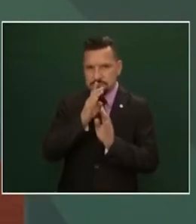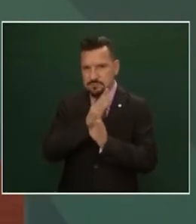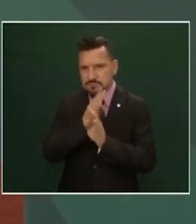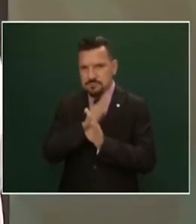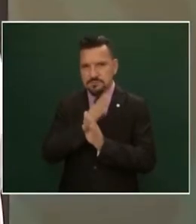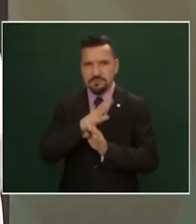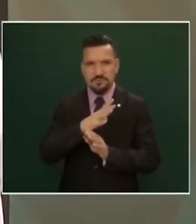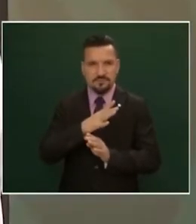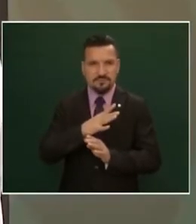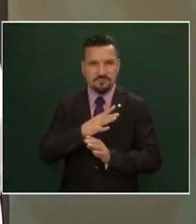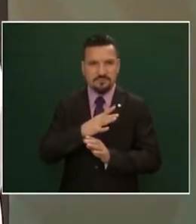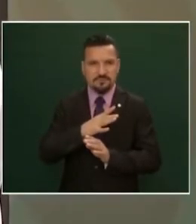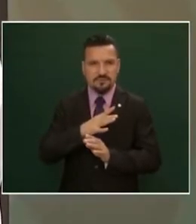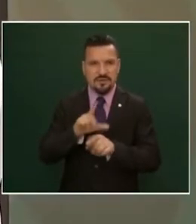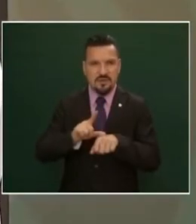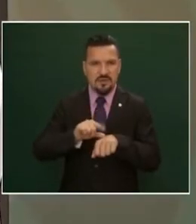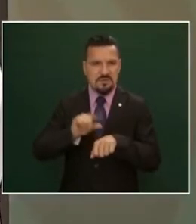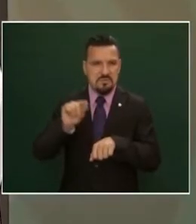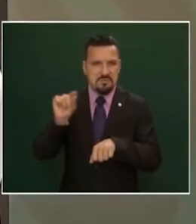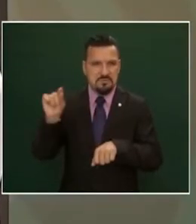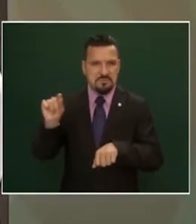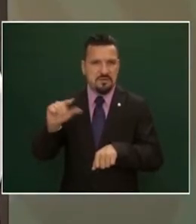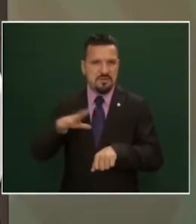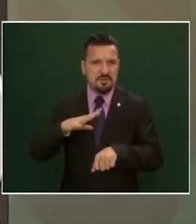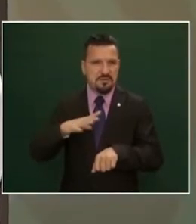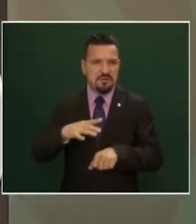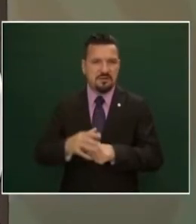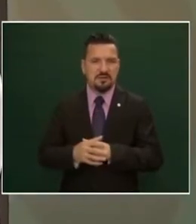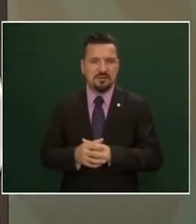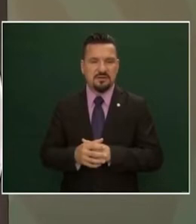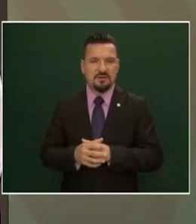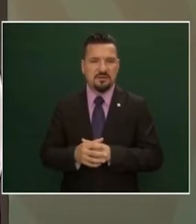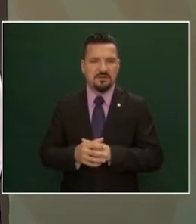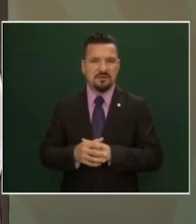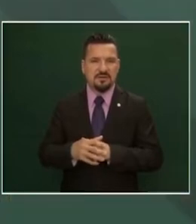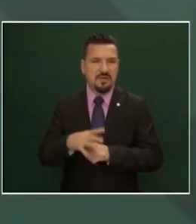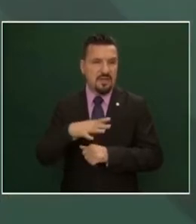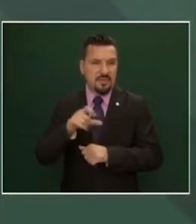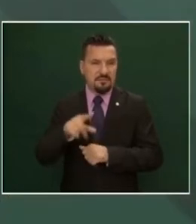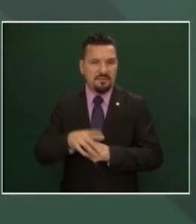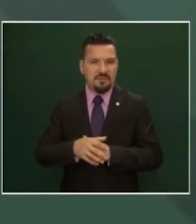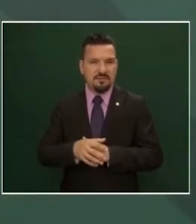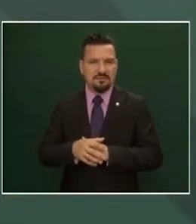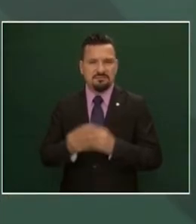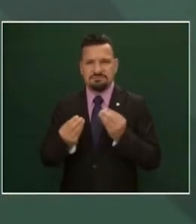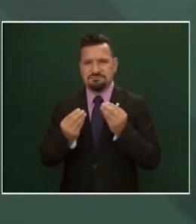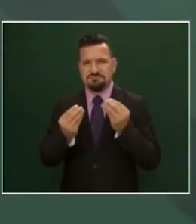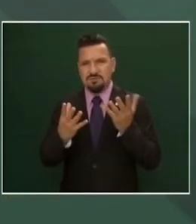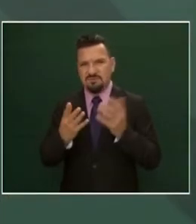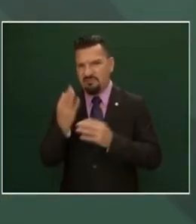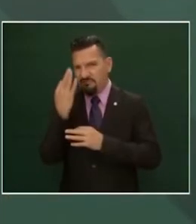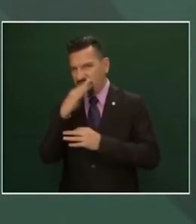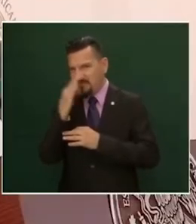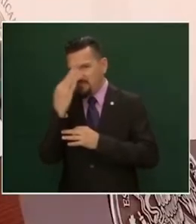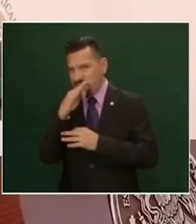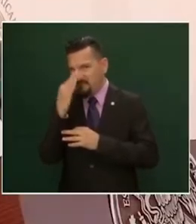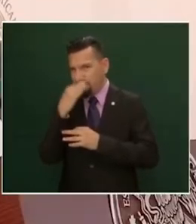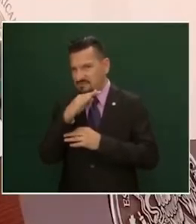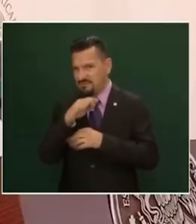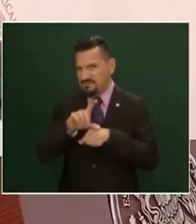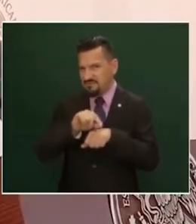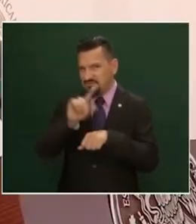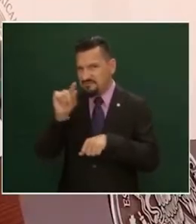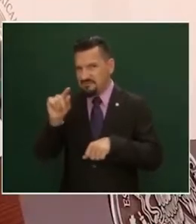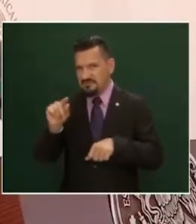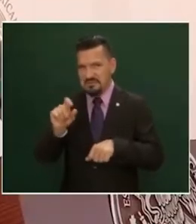en twitter este hay muchas cuentas falsas bueno